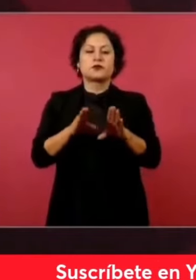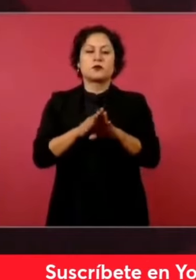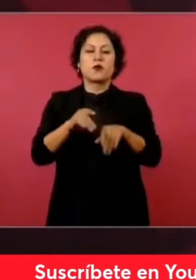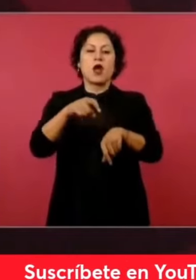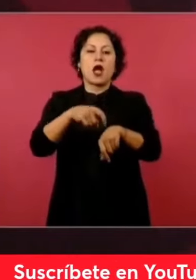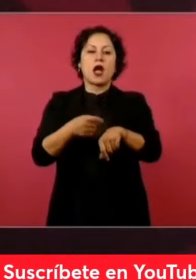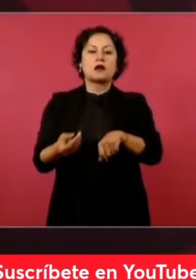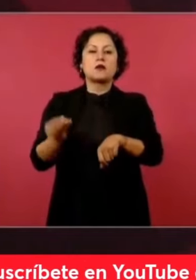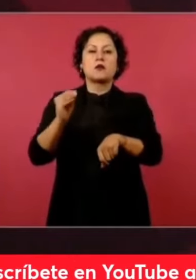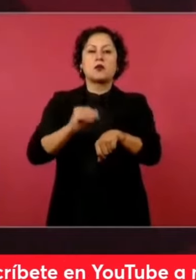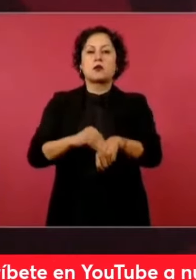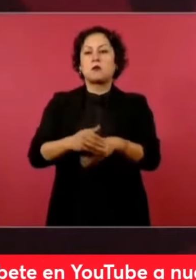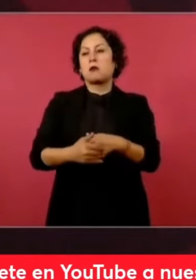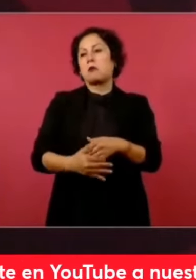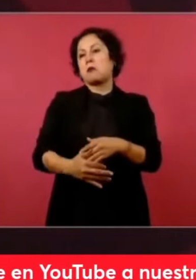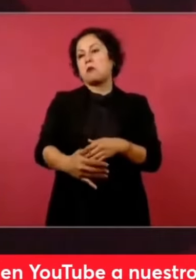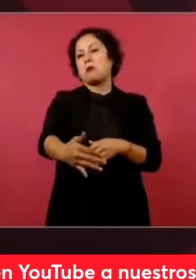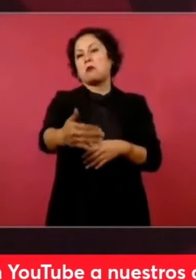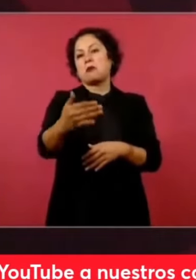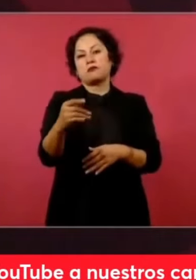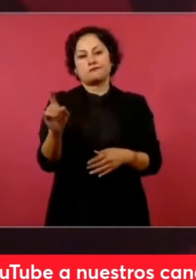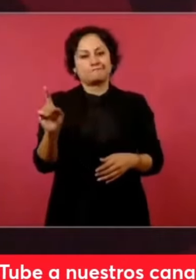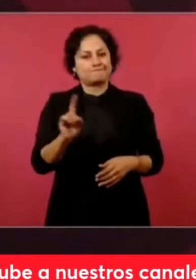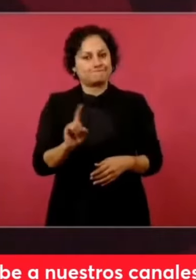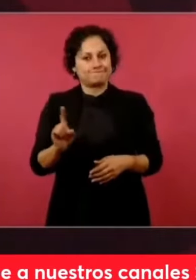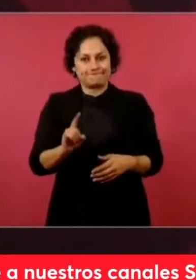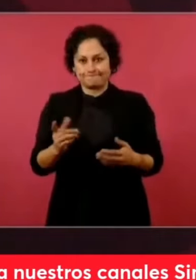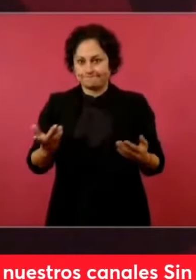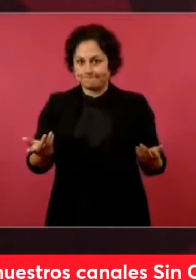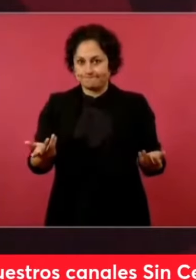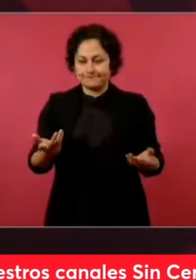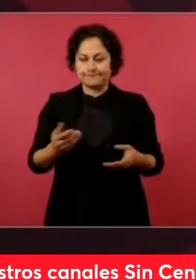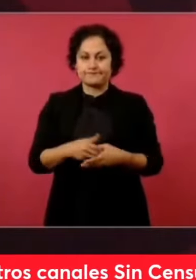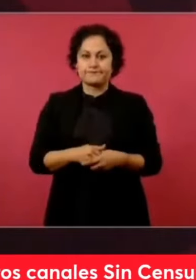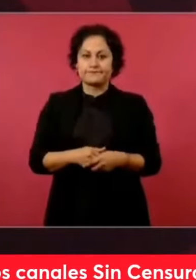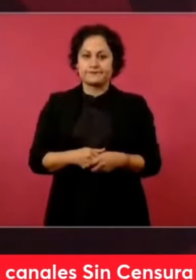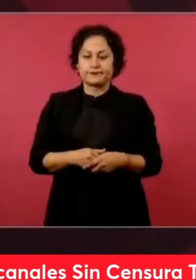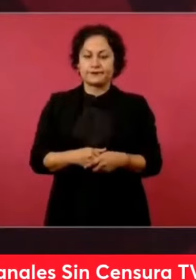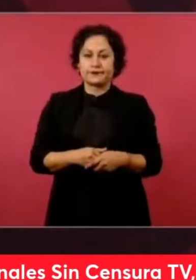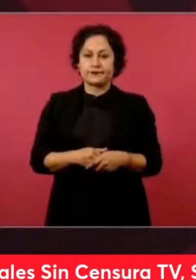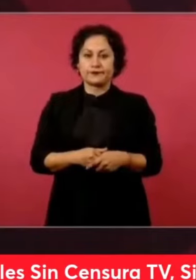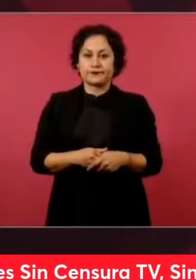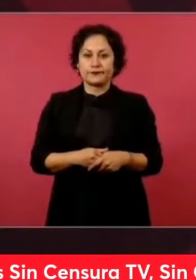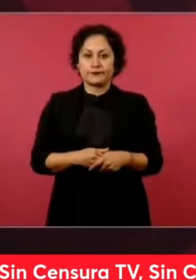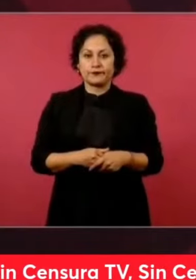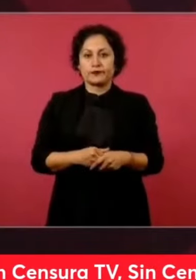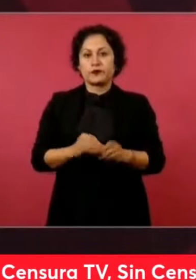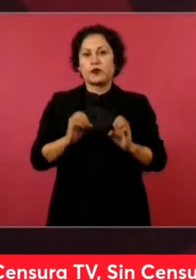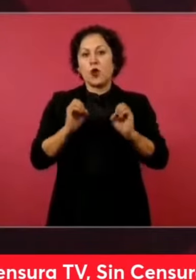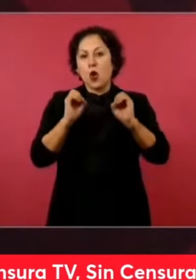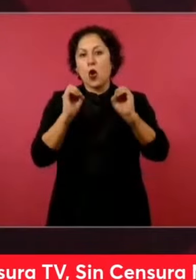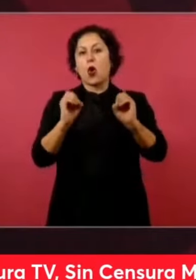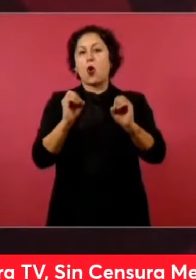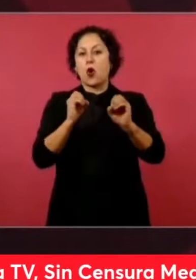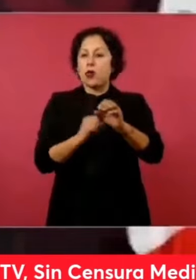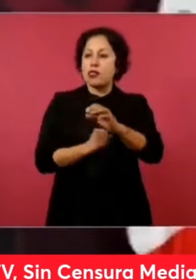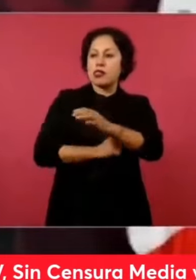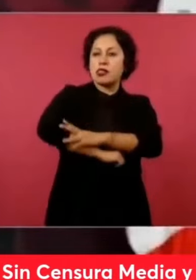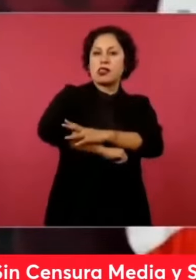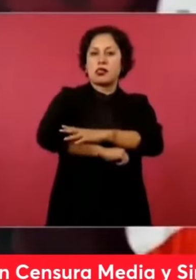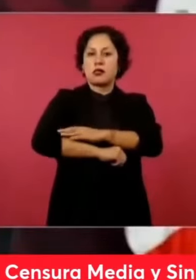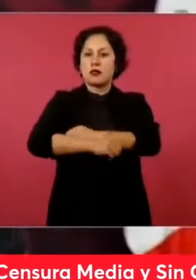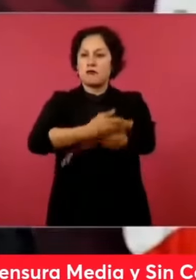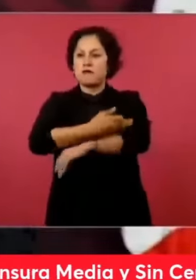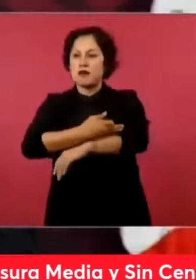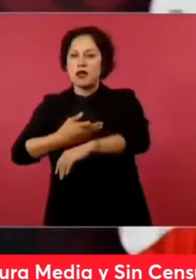para legalizar el influyentismo, el nepotismo.